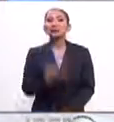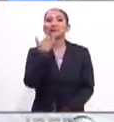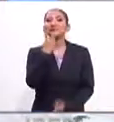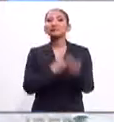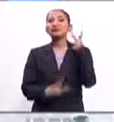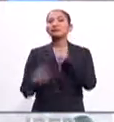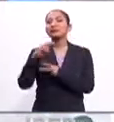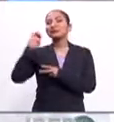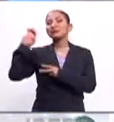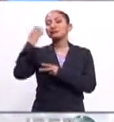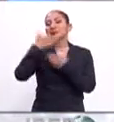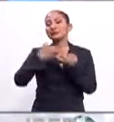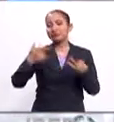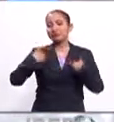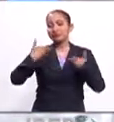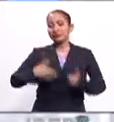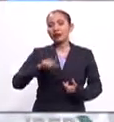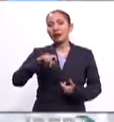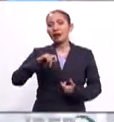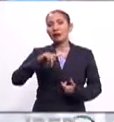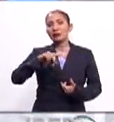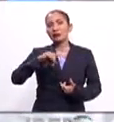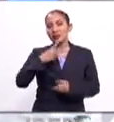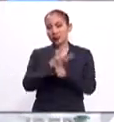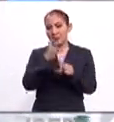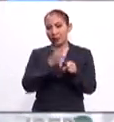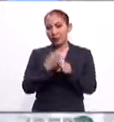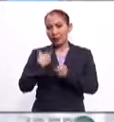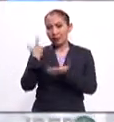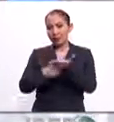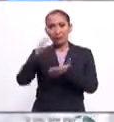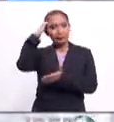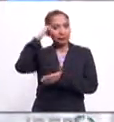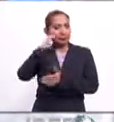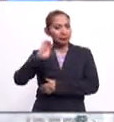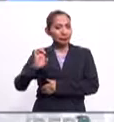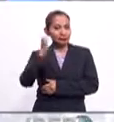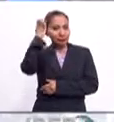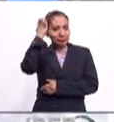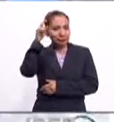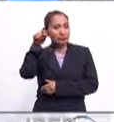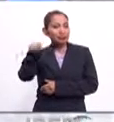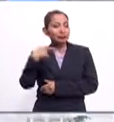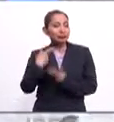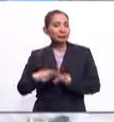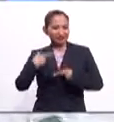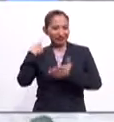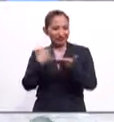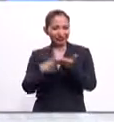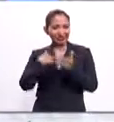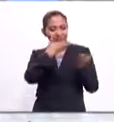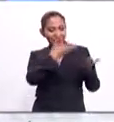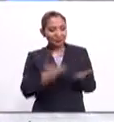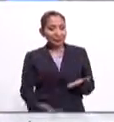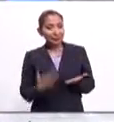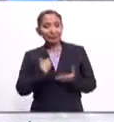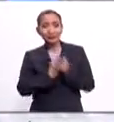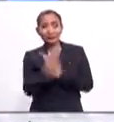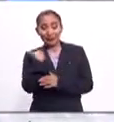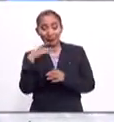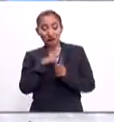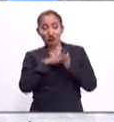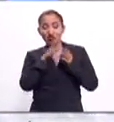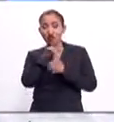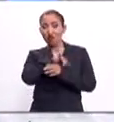Bienvenido a Espacio a Tierra, soy Ana Cristina Olvera y te invito a bordo de la Estación Espacial. Los astronautas recibieron una nueva